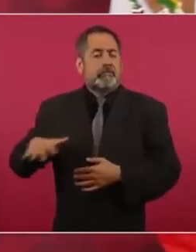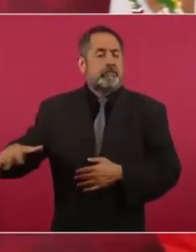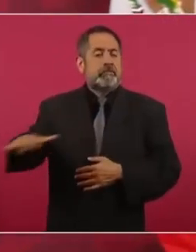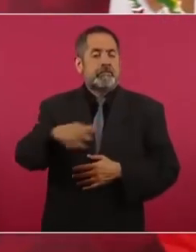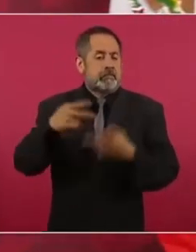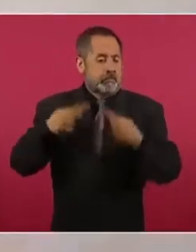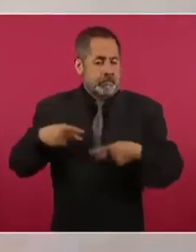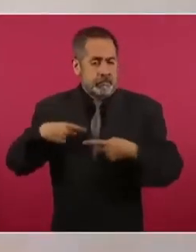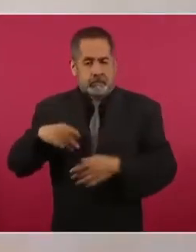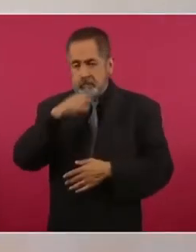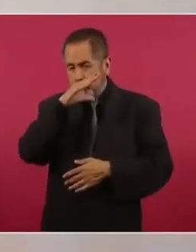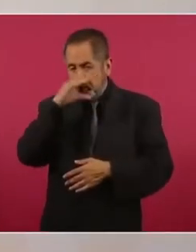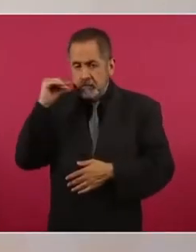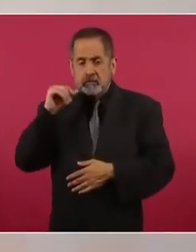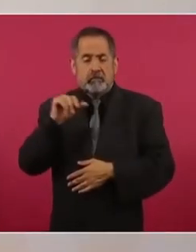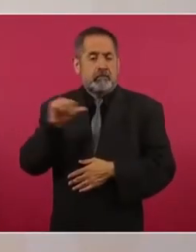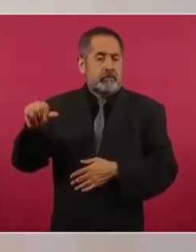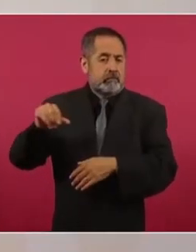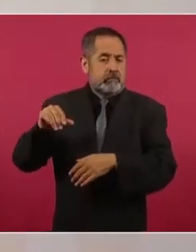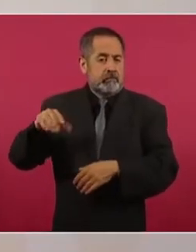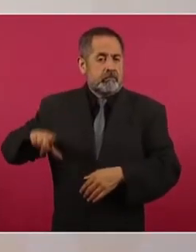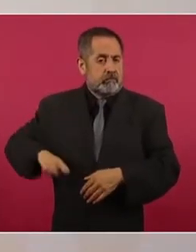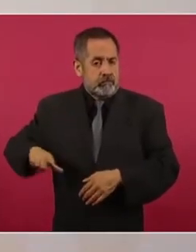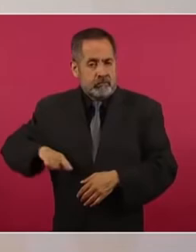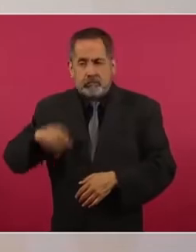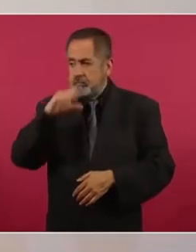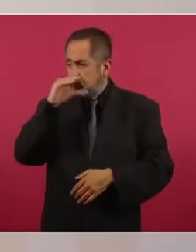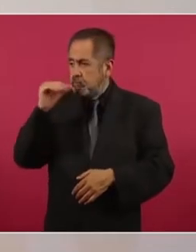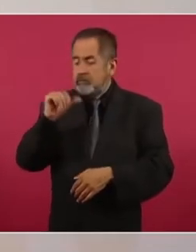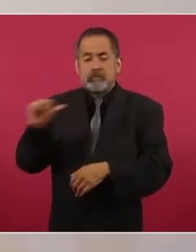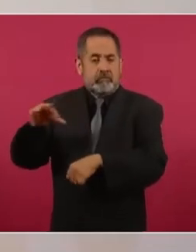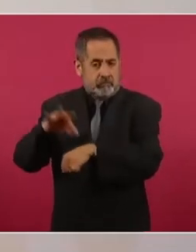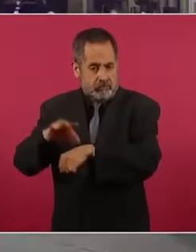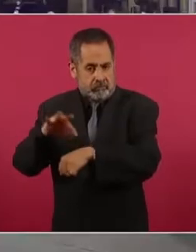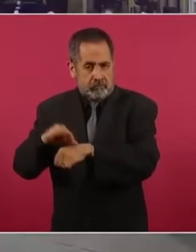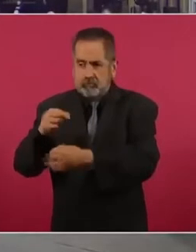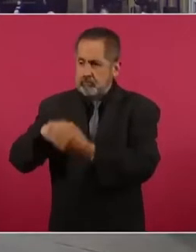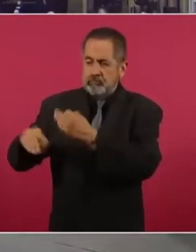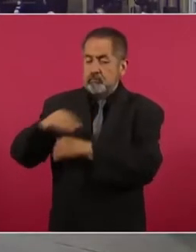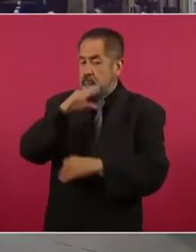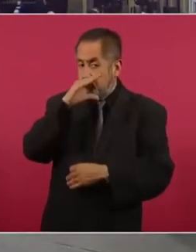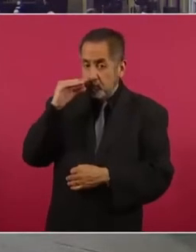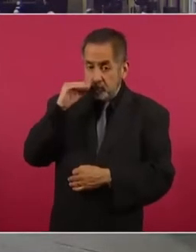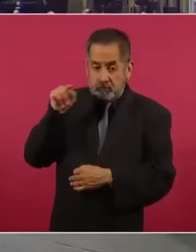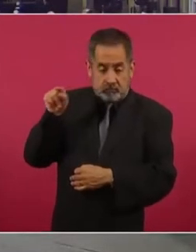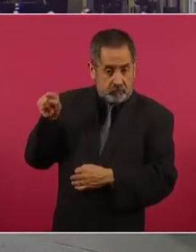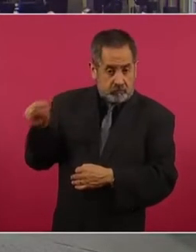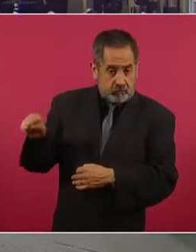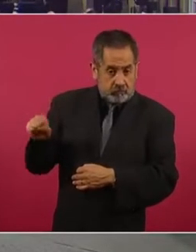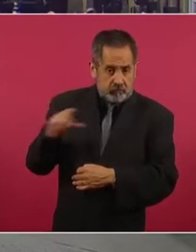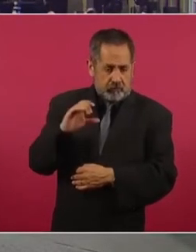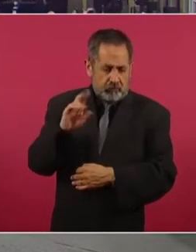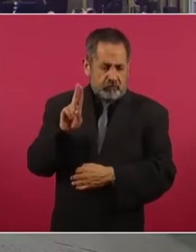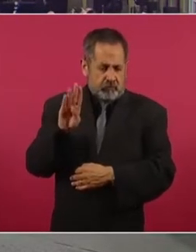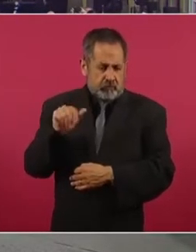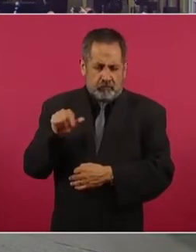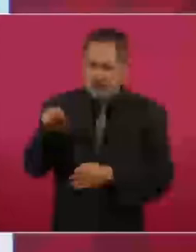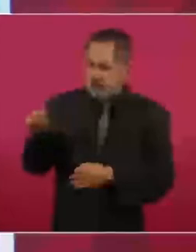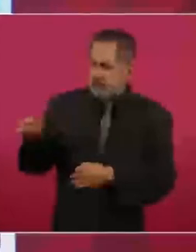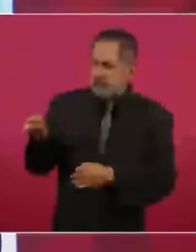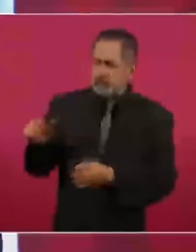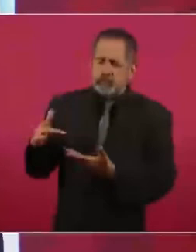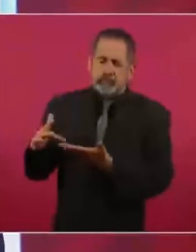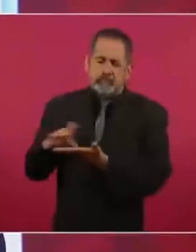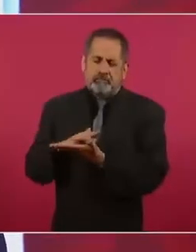Cuba, a los médicos cubanos por su